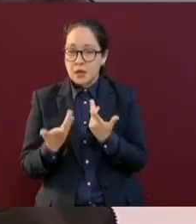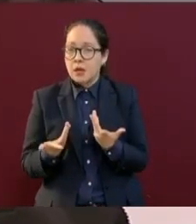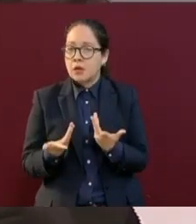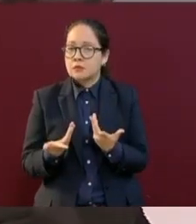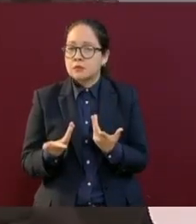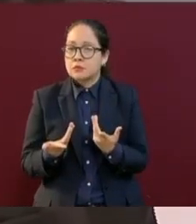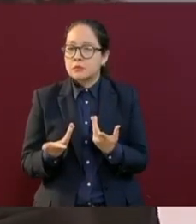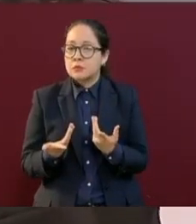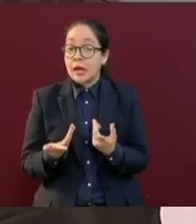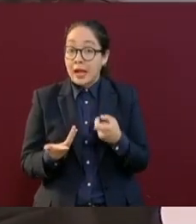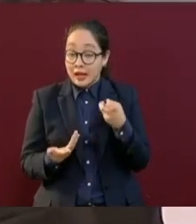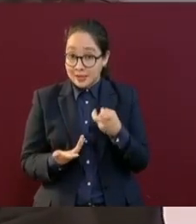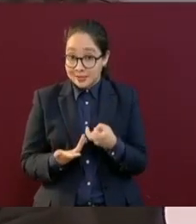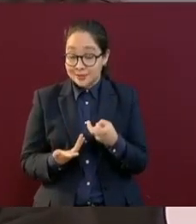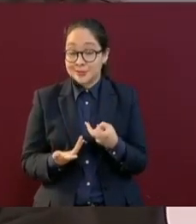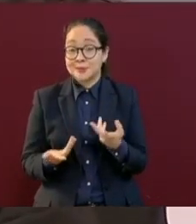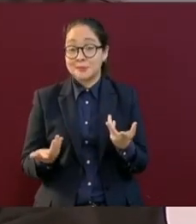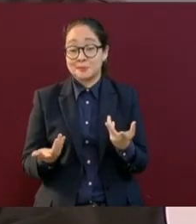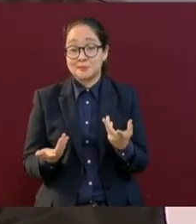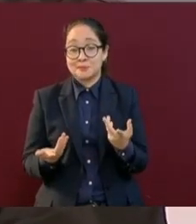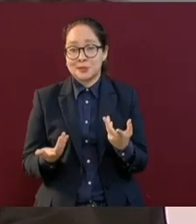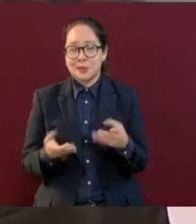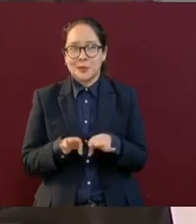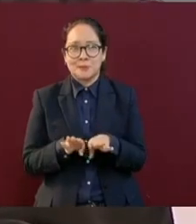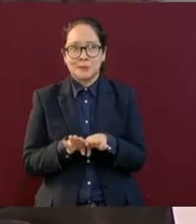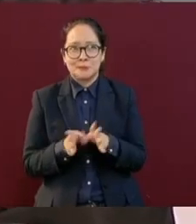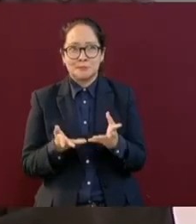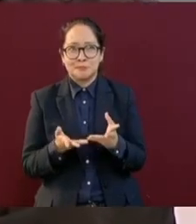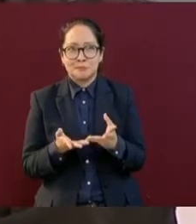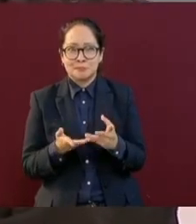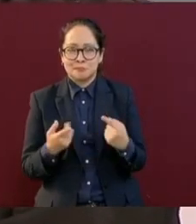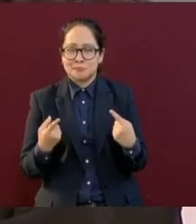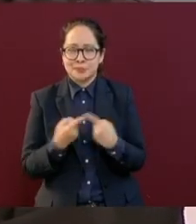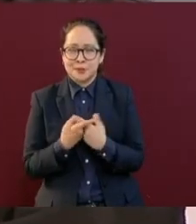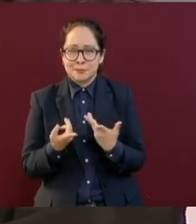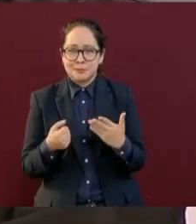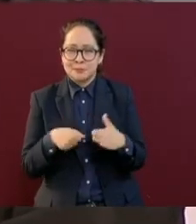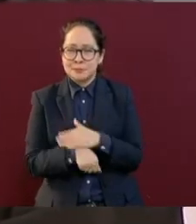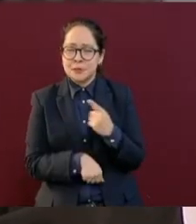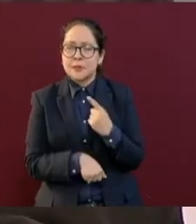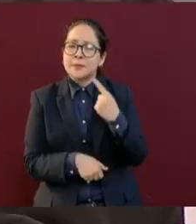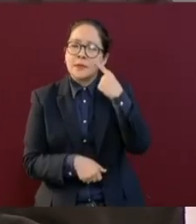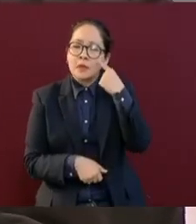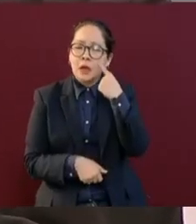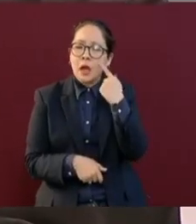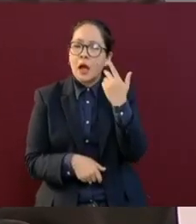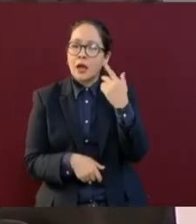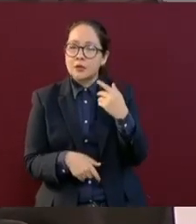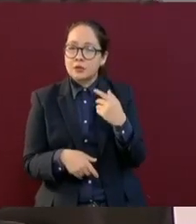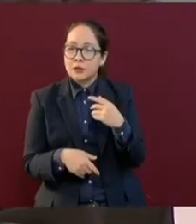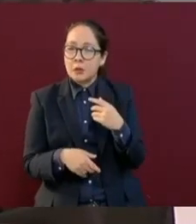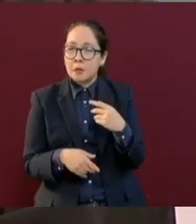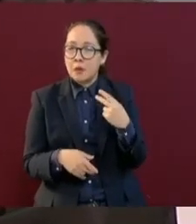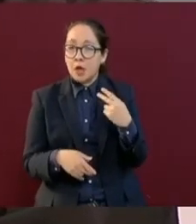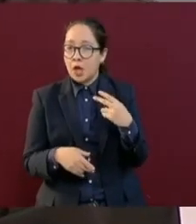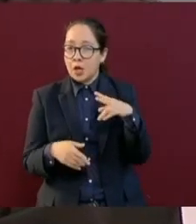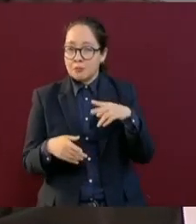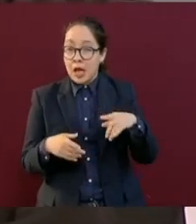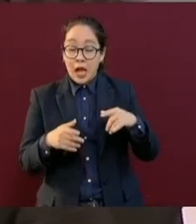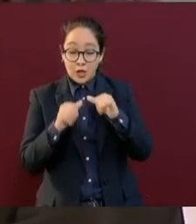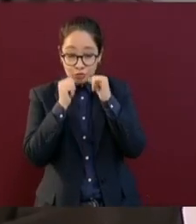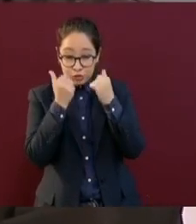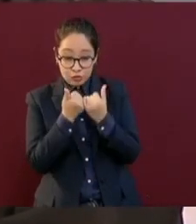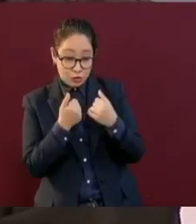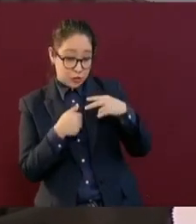en eso son contradictorias porque se hacen llamar no gubernamentales